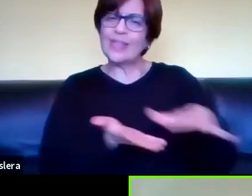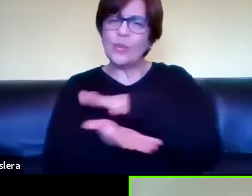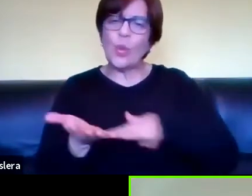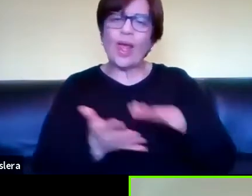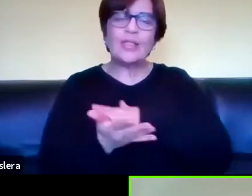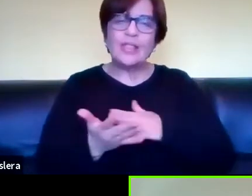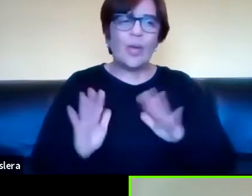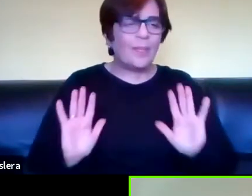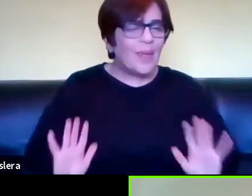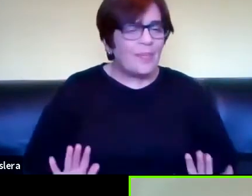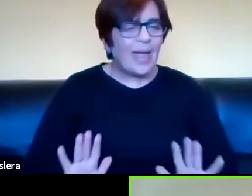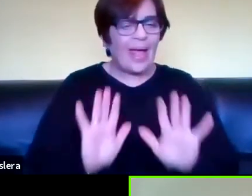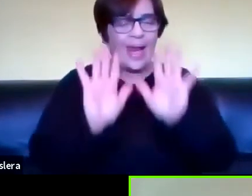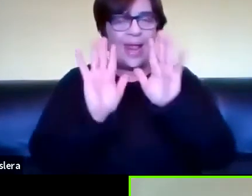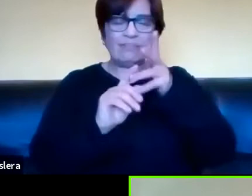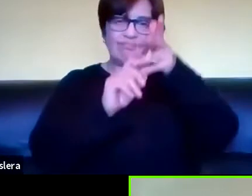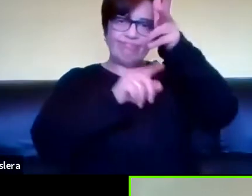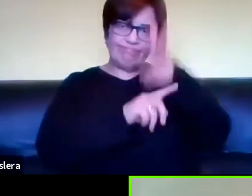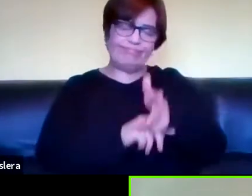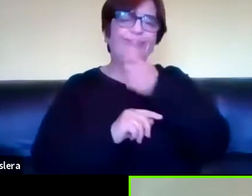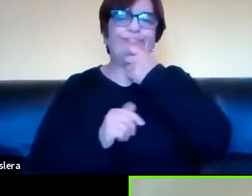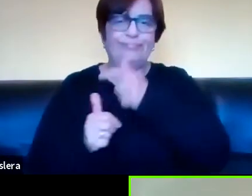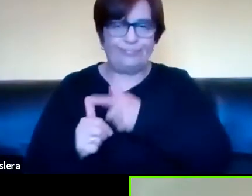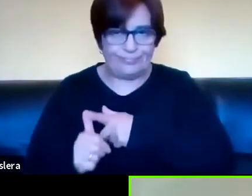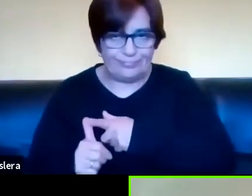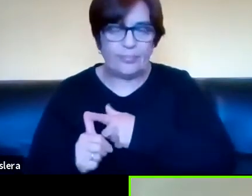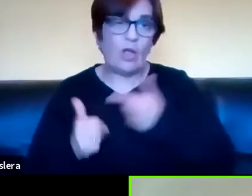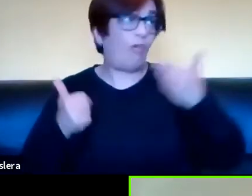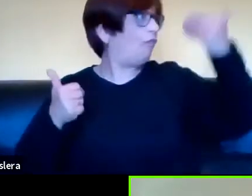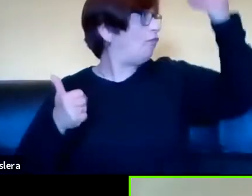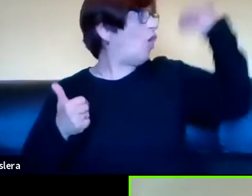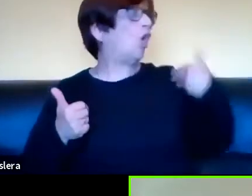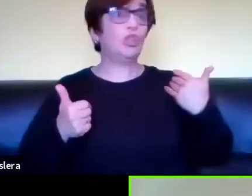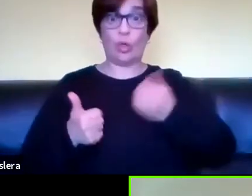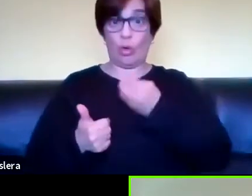de un texto visograbado desde por ejemplo como tiene que ser el fondo